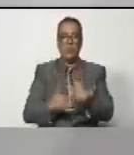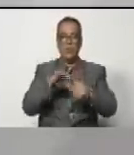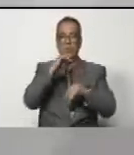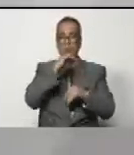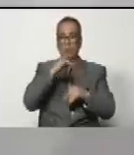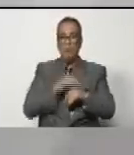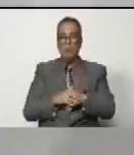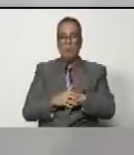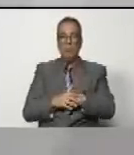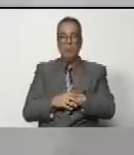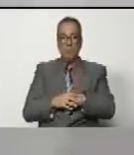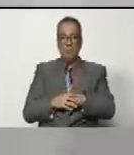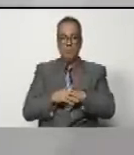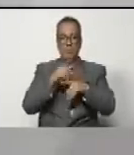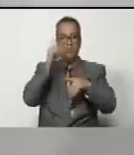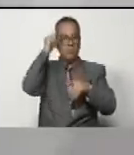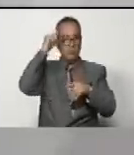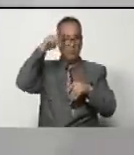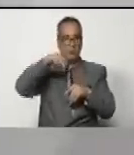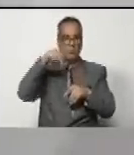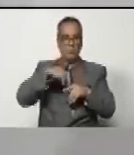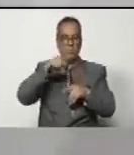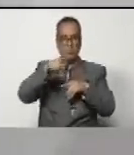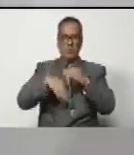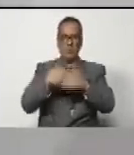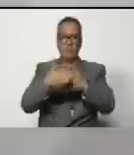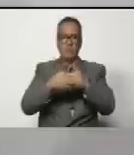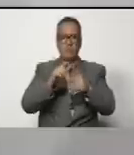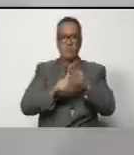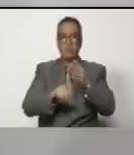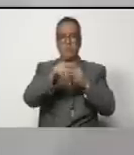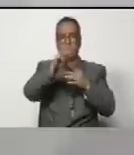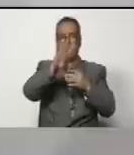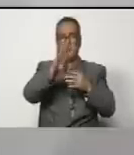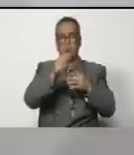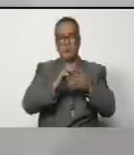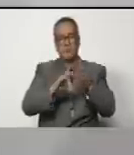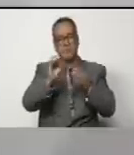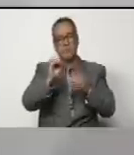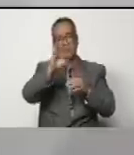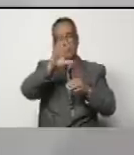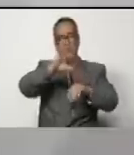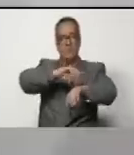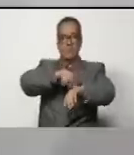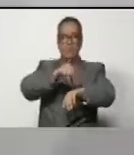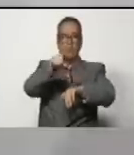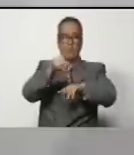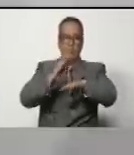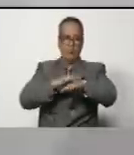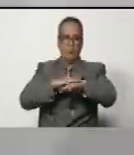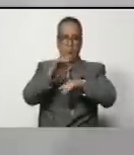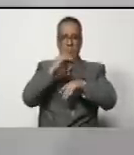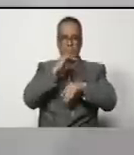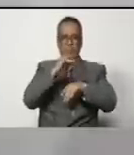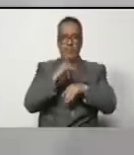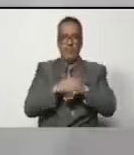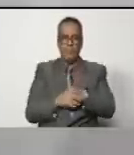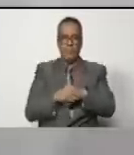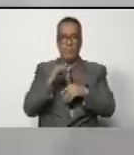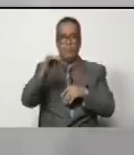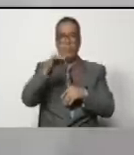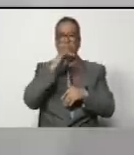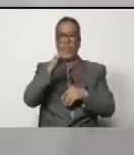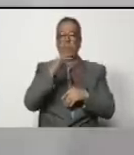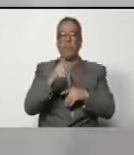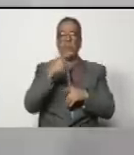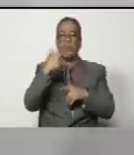que surgió el día de hoy, hace aproximadamente cuatro o cinco horas. Una noticia que